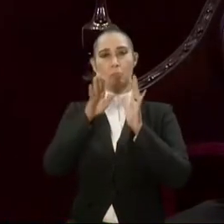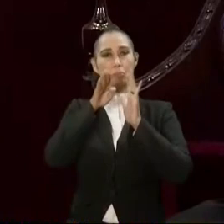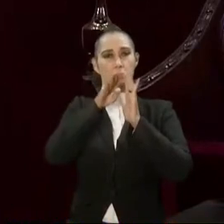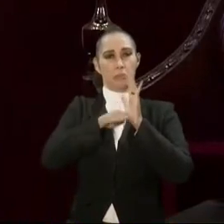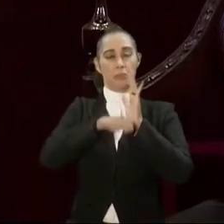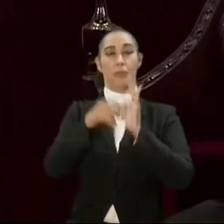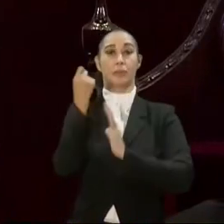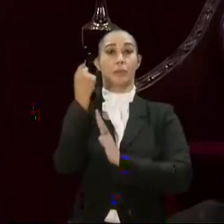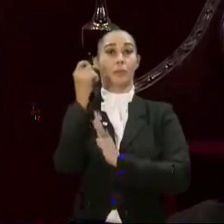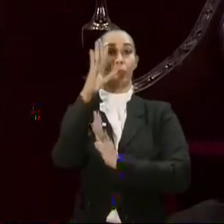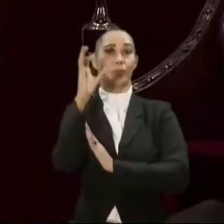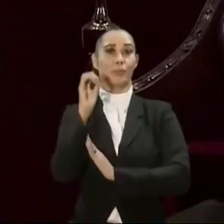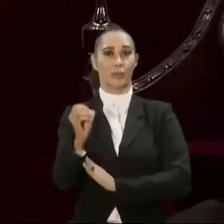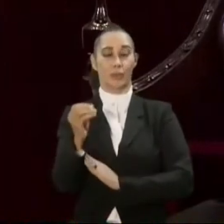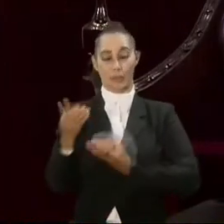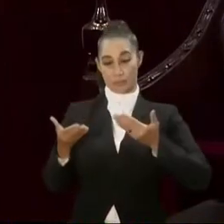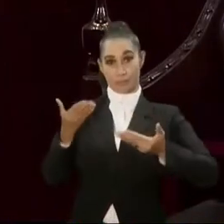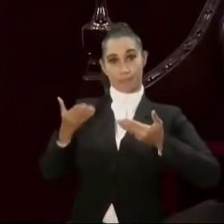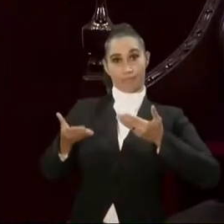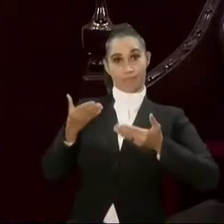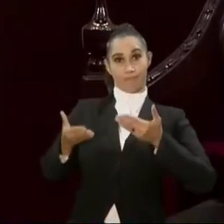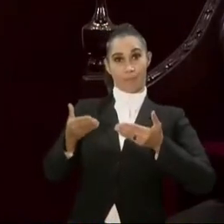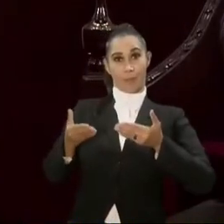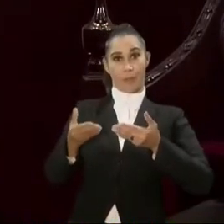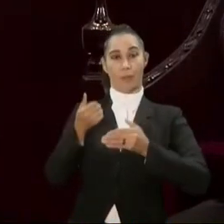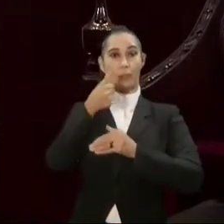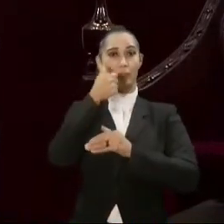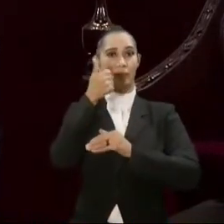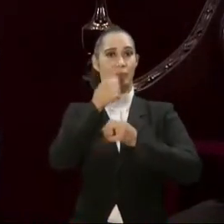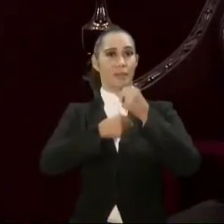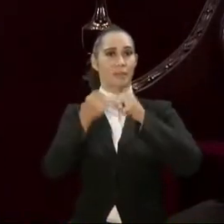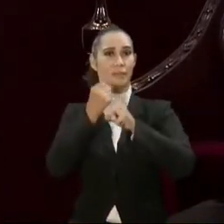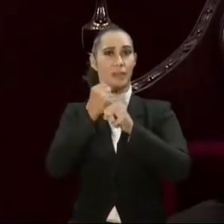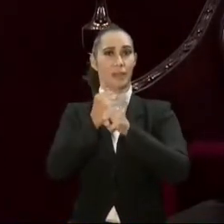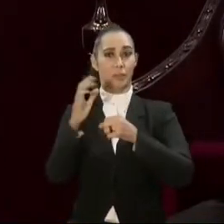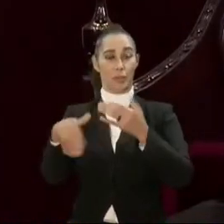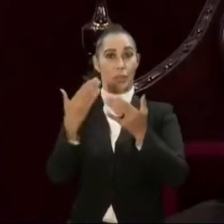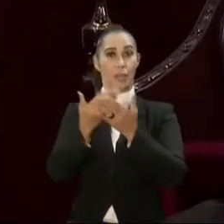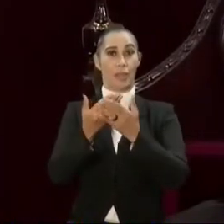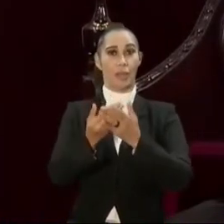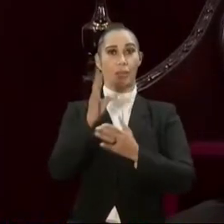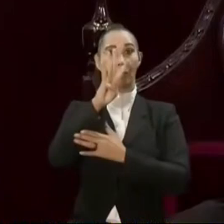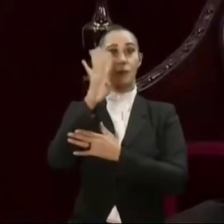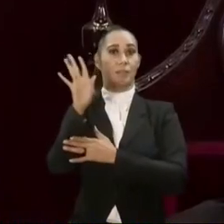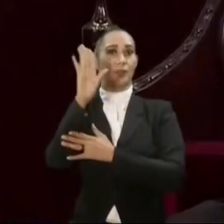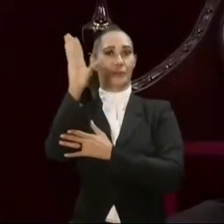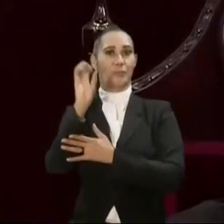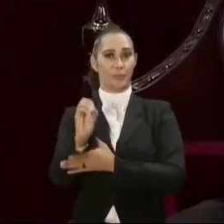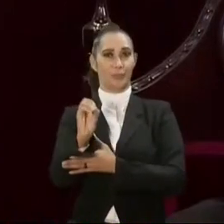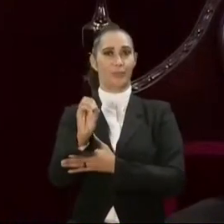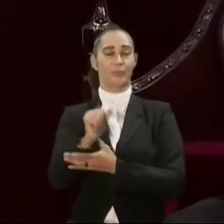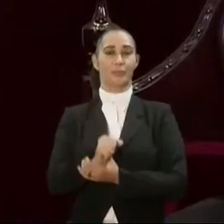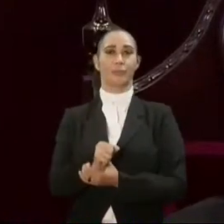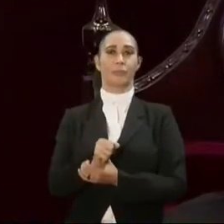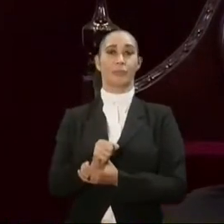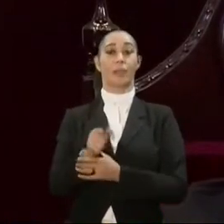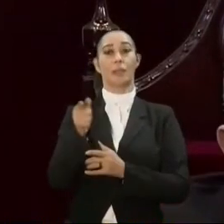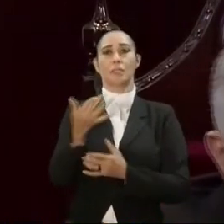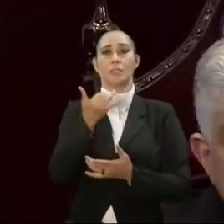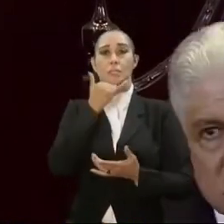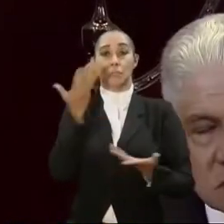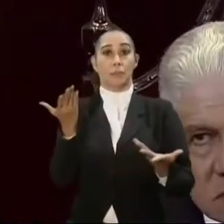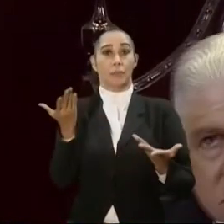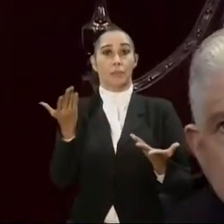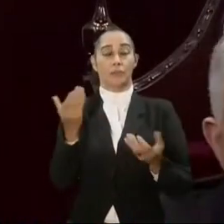ha bajado un 11% y si la comparamos con la cifra de hace 10 años, la caída es del 45%. Algo pasó